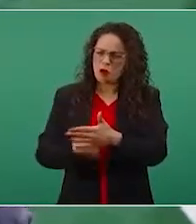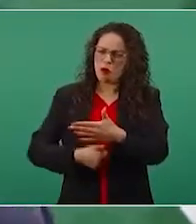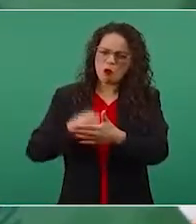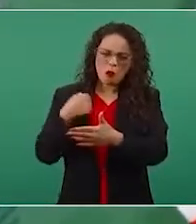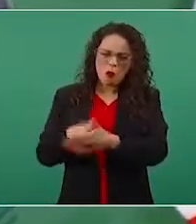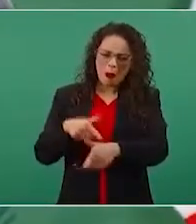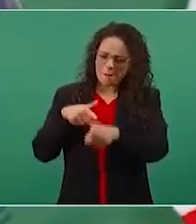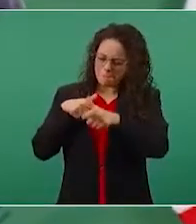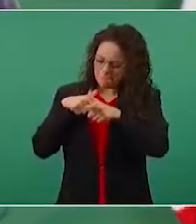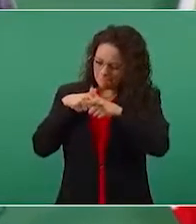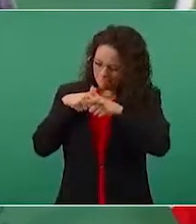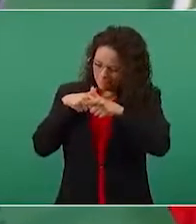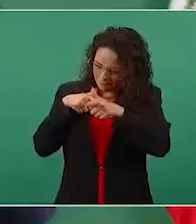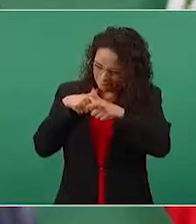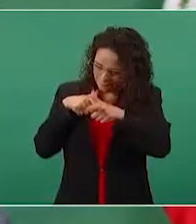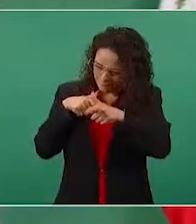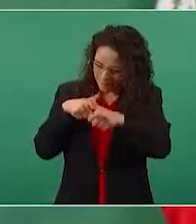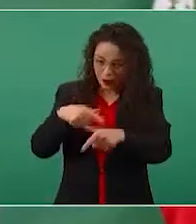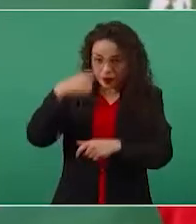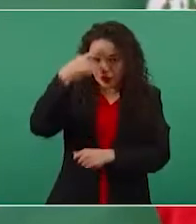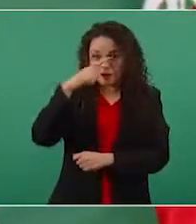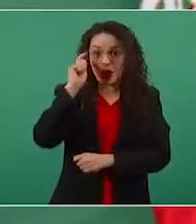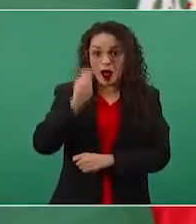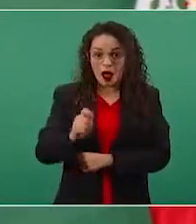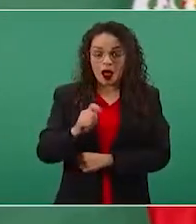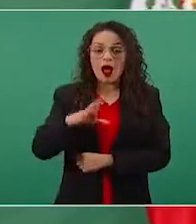por décadas por la democracia,